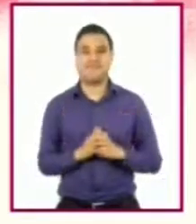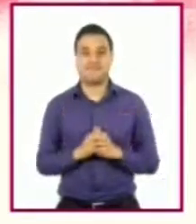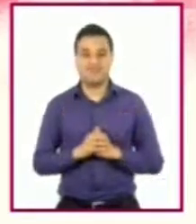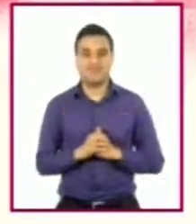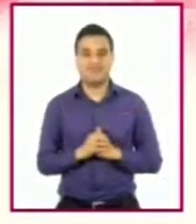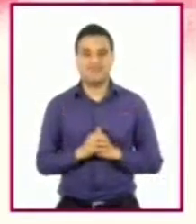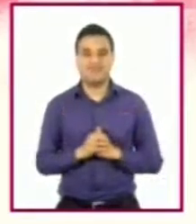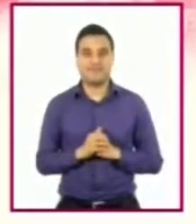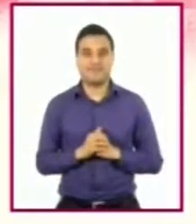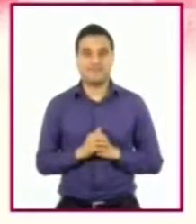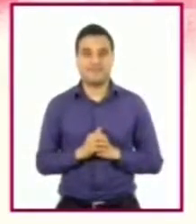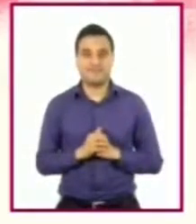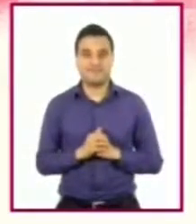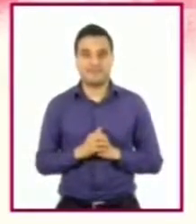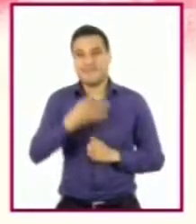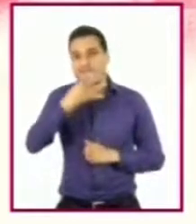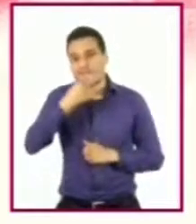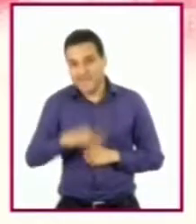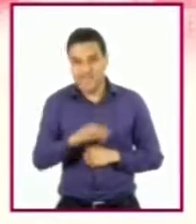Organizar eventos.